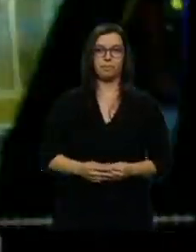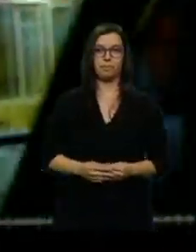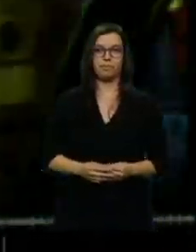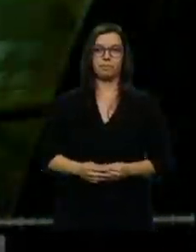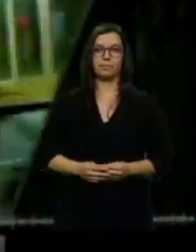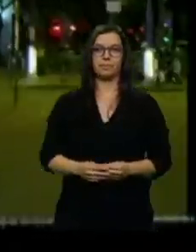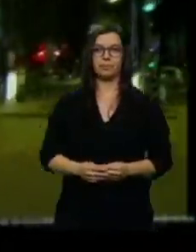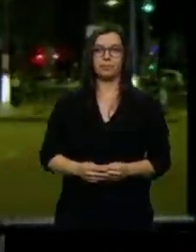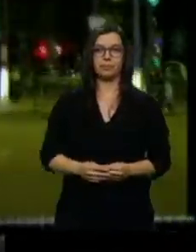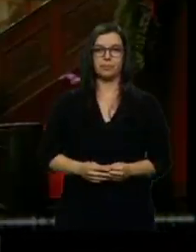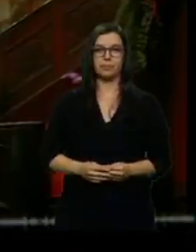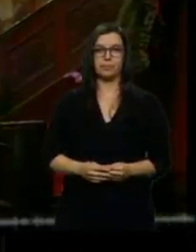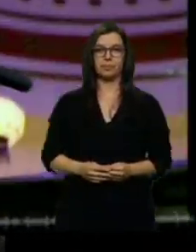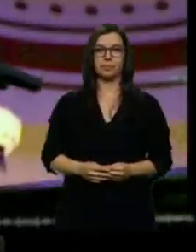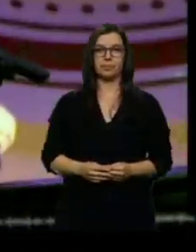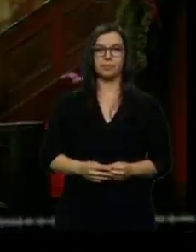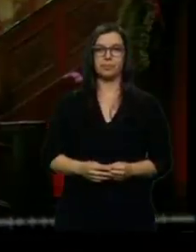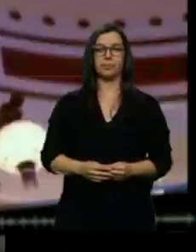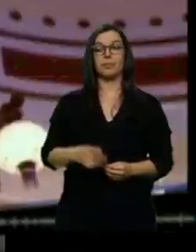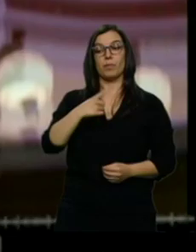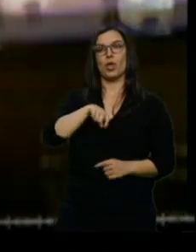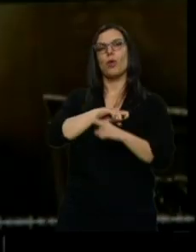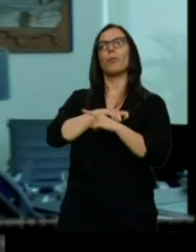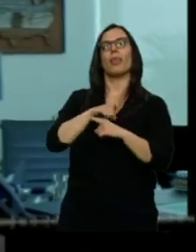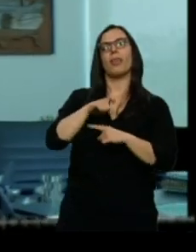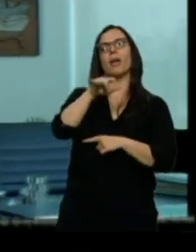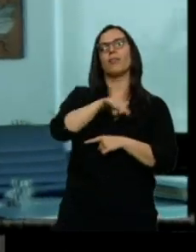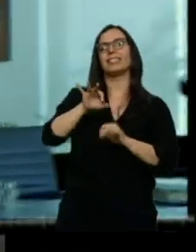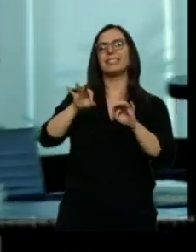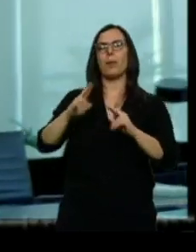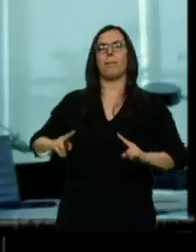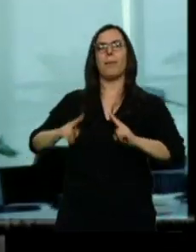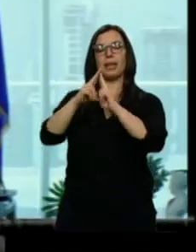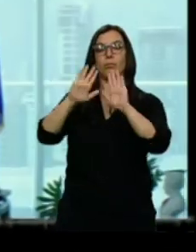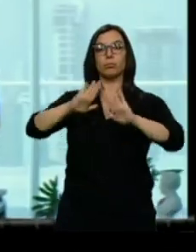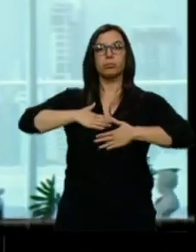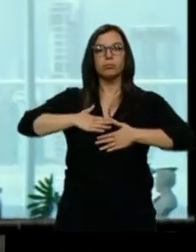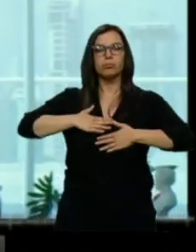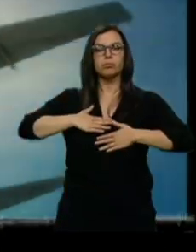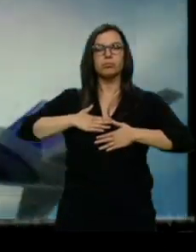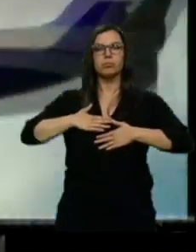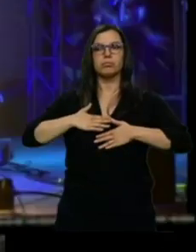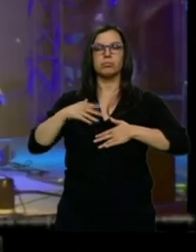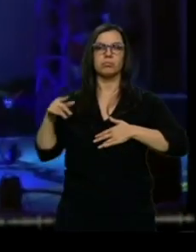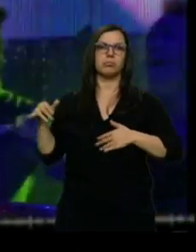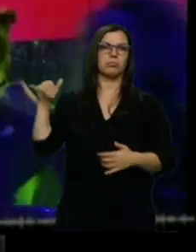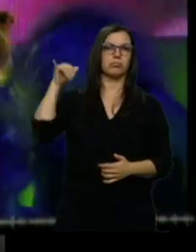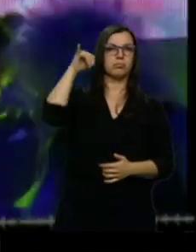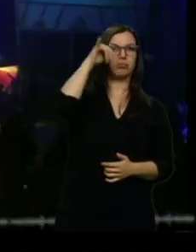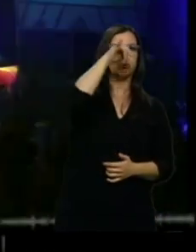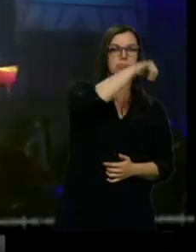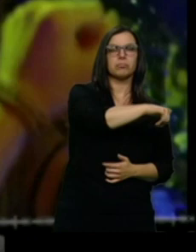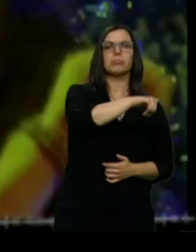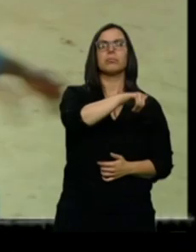¡Ven aquí ahora mismo! Baba es un policía en un distrito de París, pero de repente... ¿Conoce Miami? Eh, no. Pues le encantará. ...tendrá que mudarse a Florida